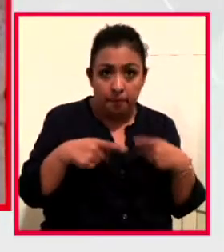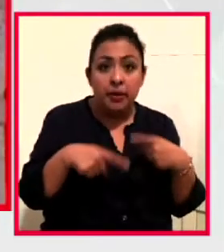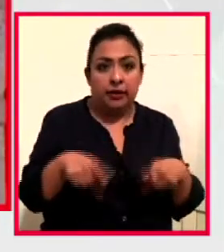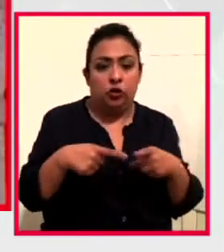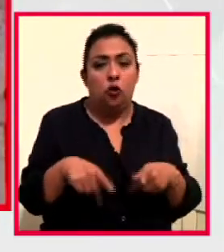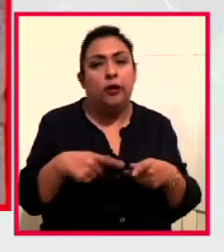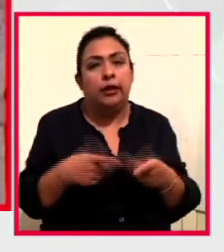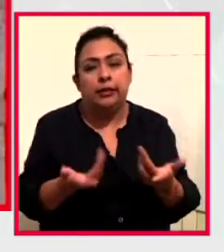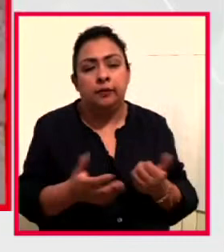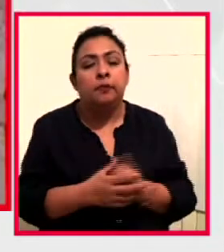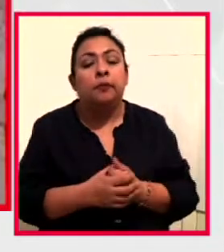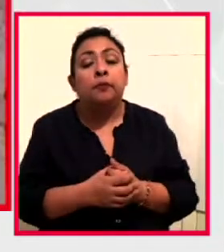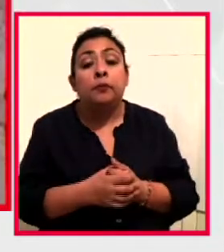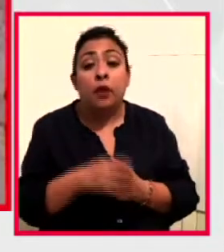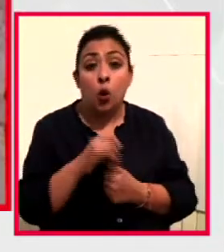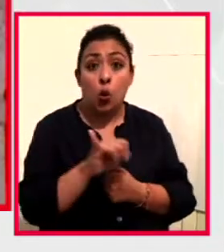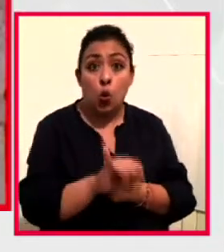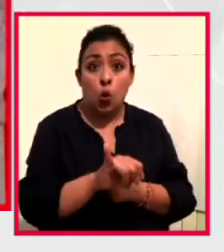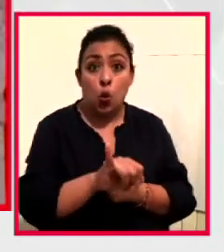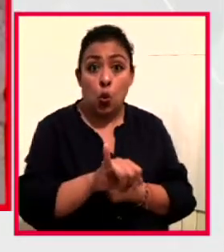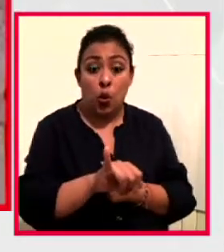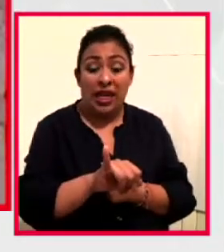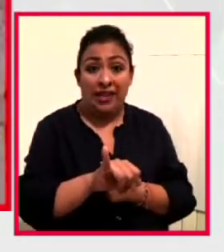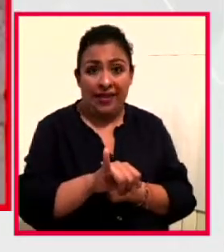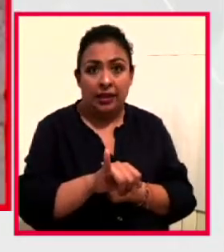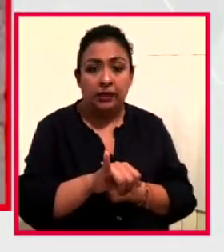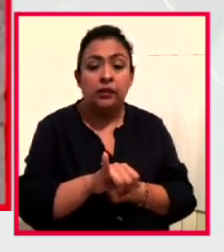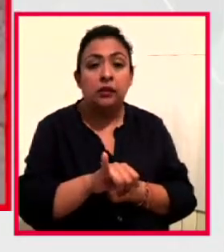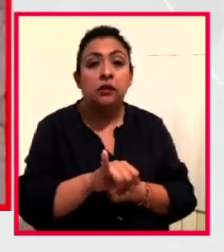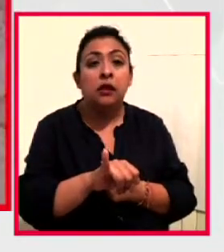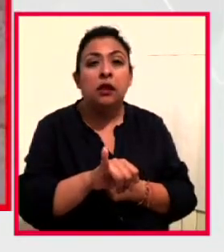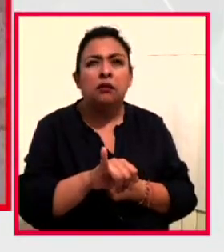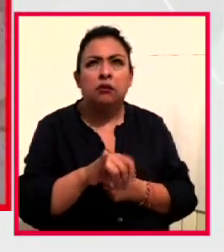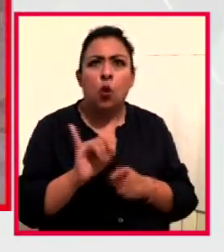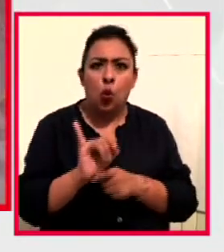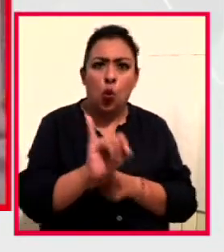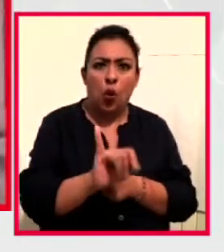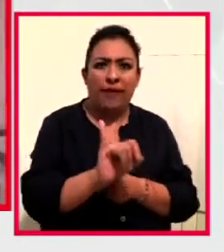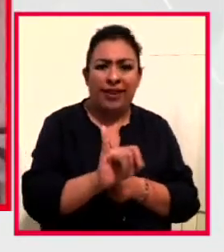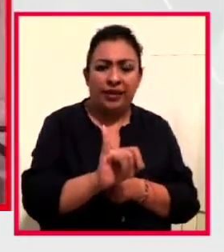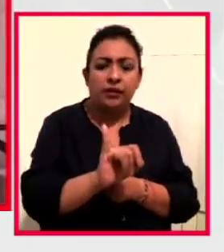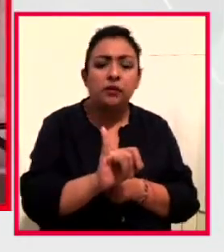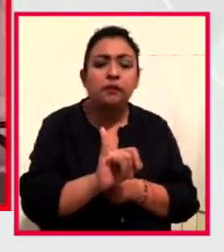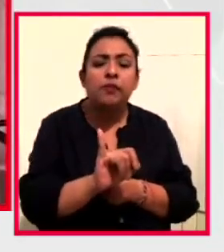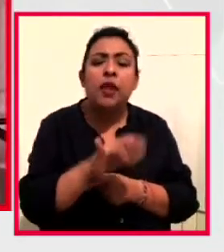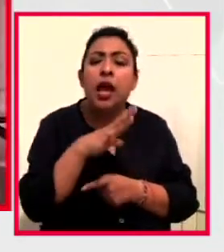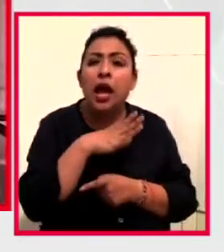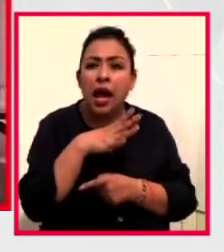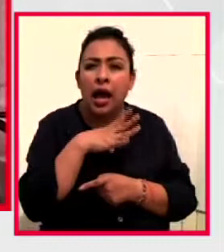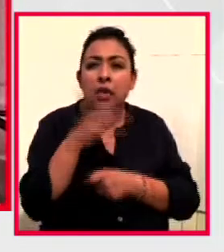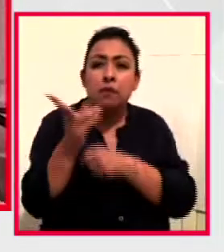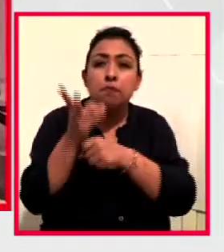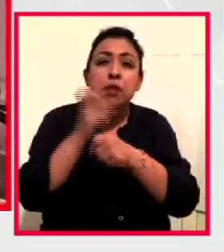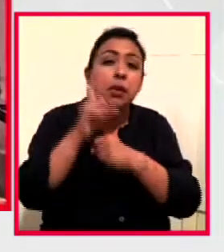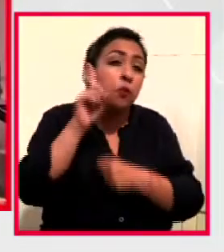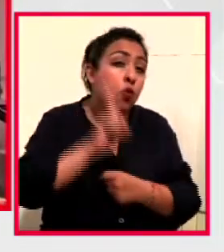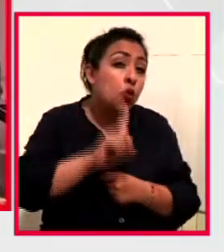jueves, creo que sí, Este jueves tenemos una invitada que